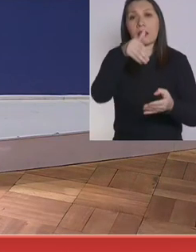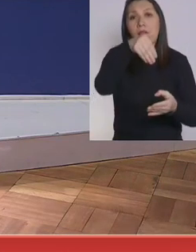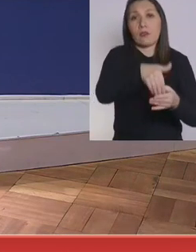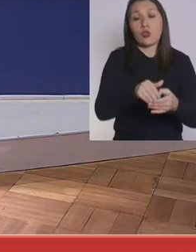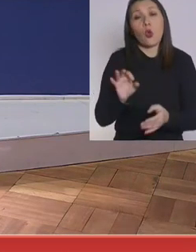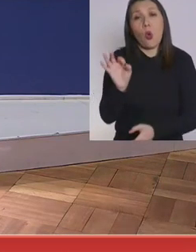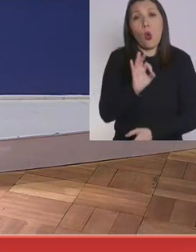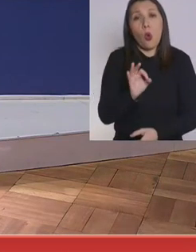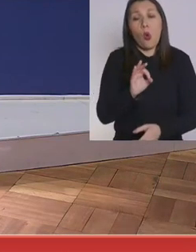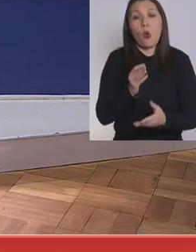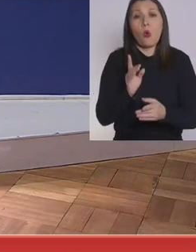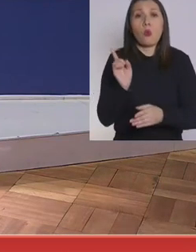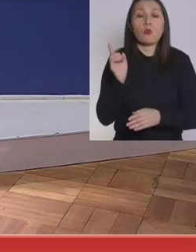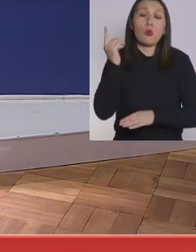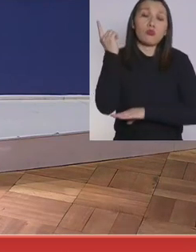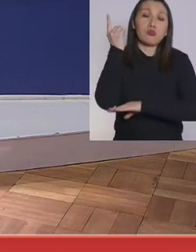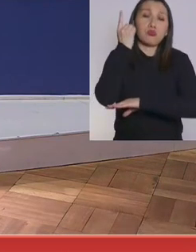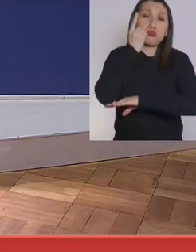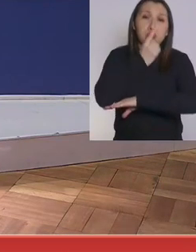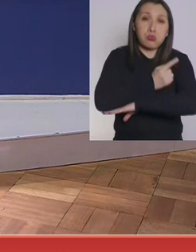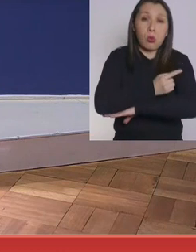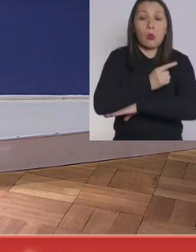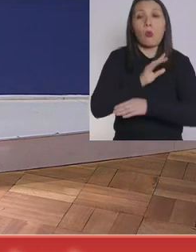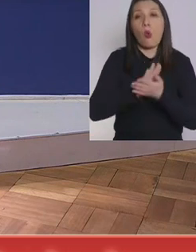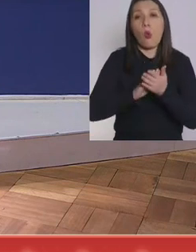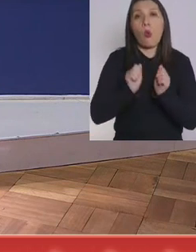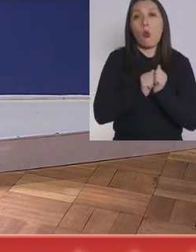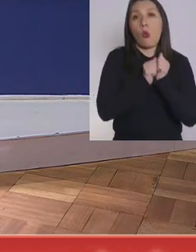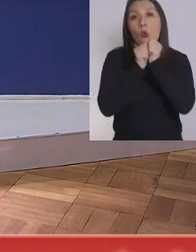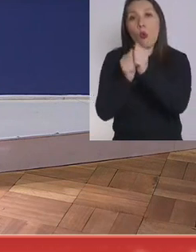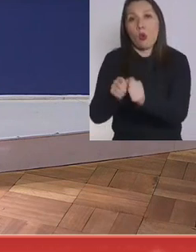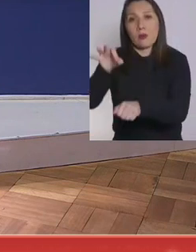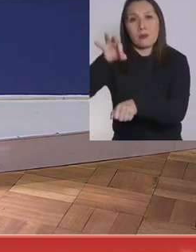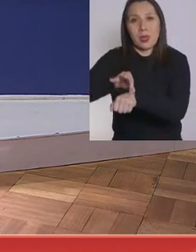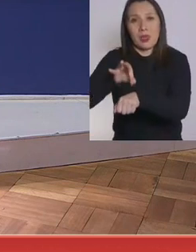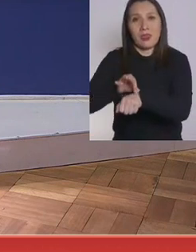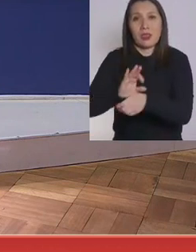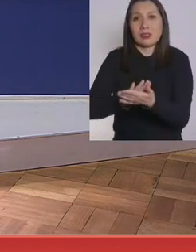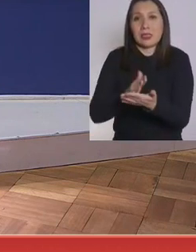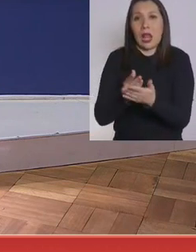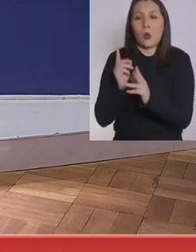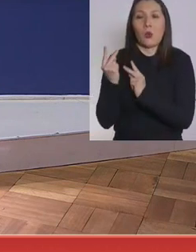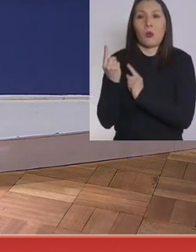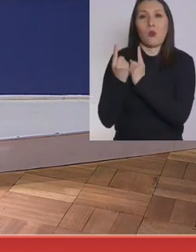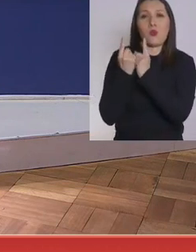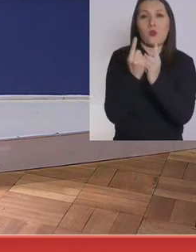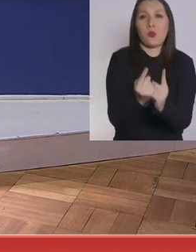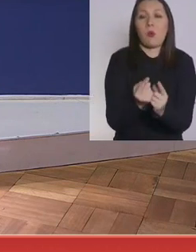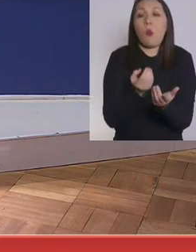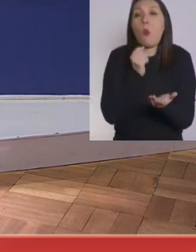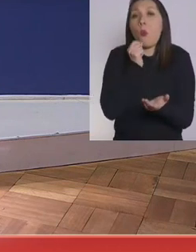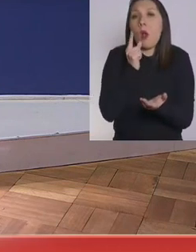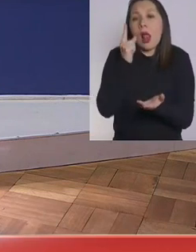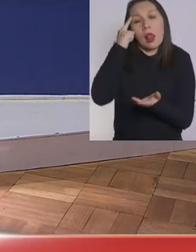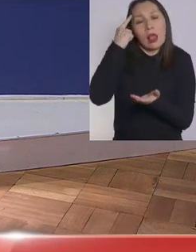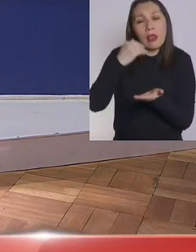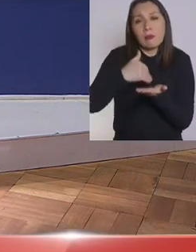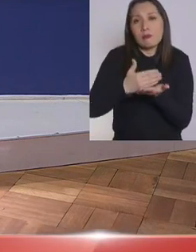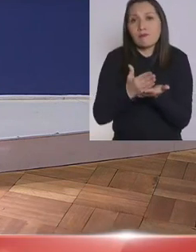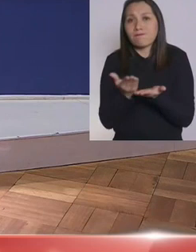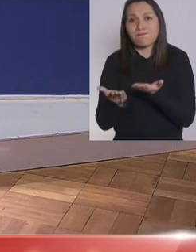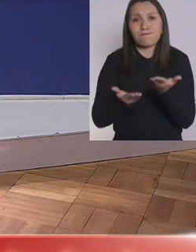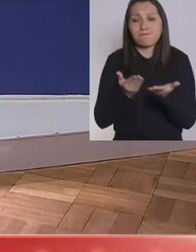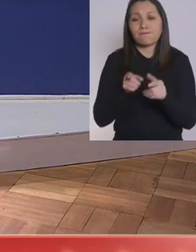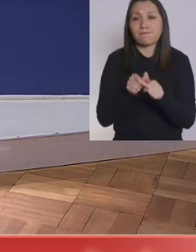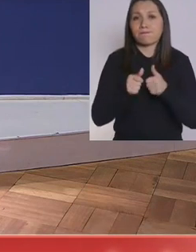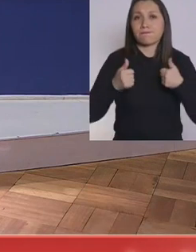también al final de la jornada junto a un personal de salud. ¿Cuáles son las propuestas de ustedes, autoridades sanitarias, con